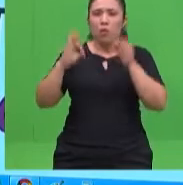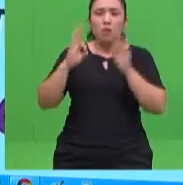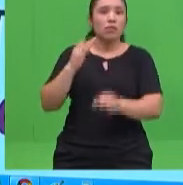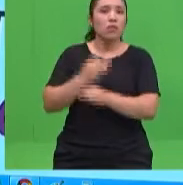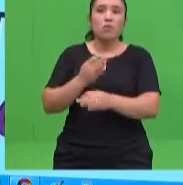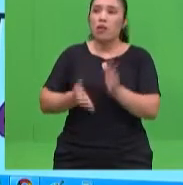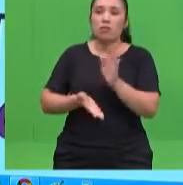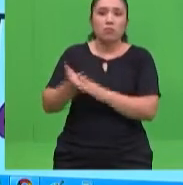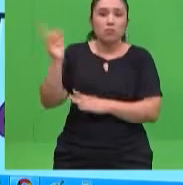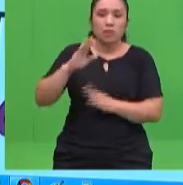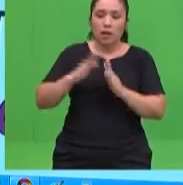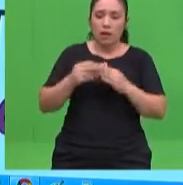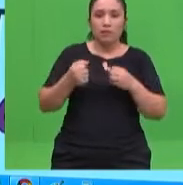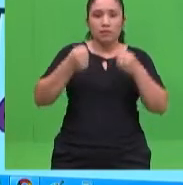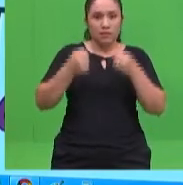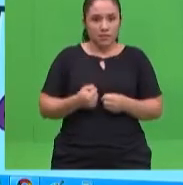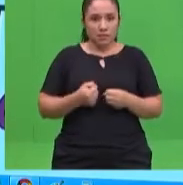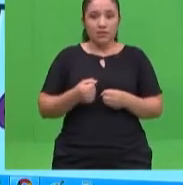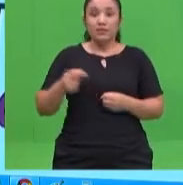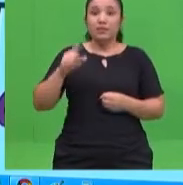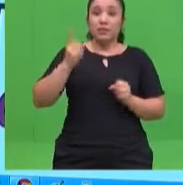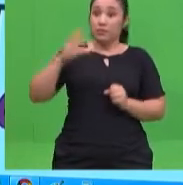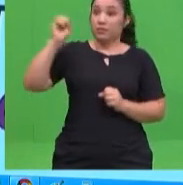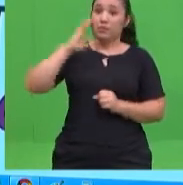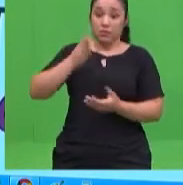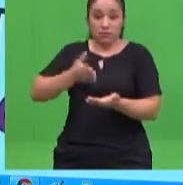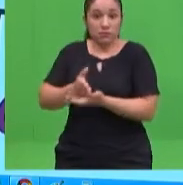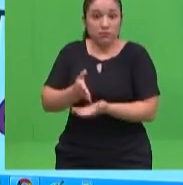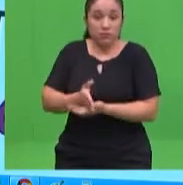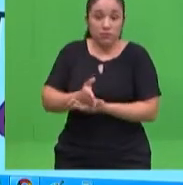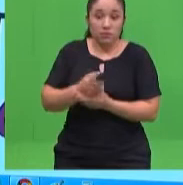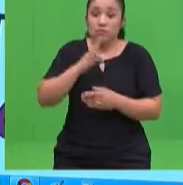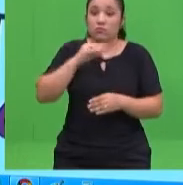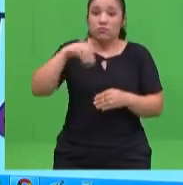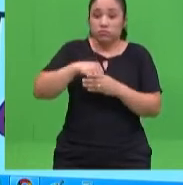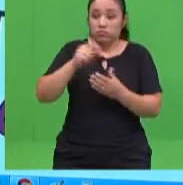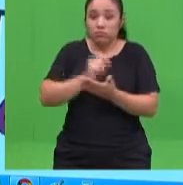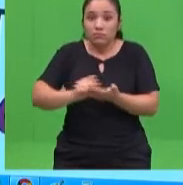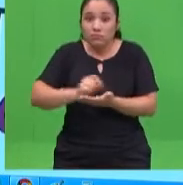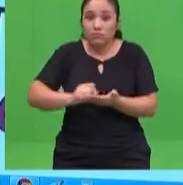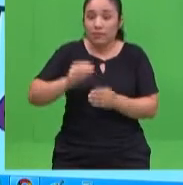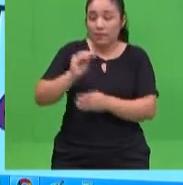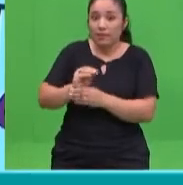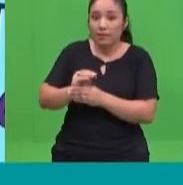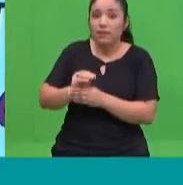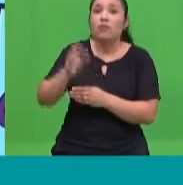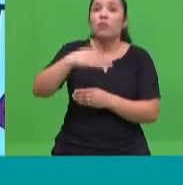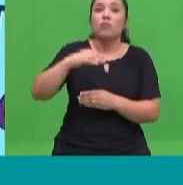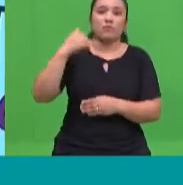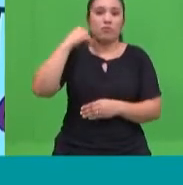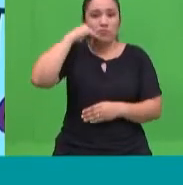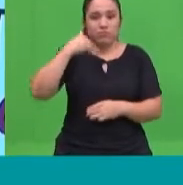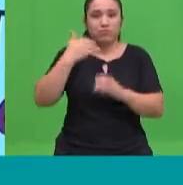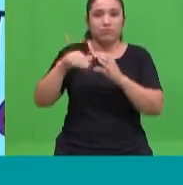En un guía del trabajo que hace papá y mamá. Y luego ese trabajo o esa actividad académica se envía a través del sistema de teléfono